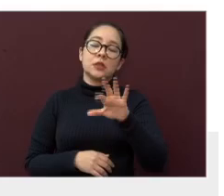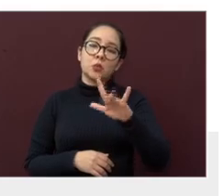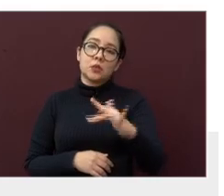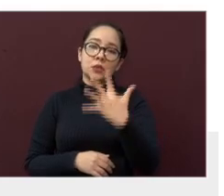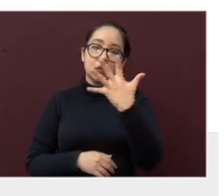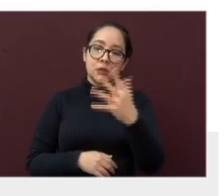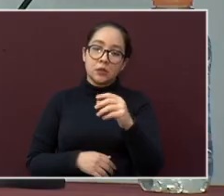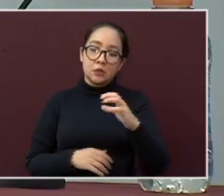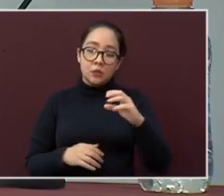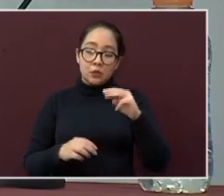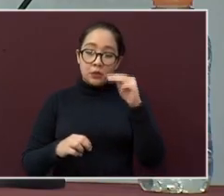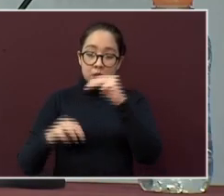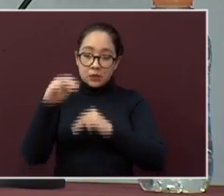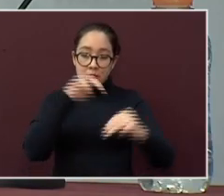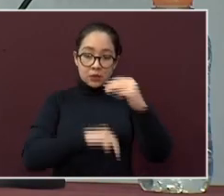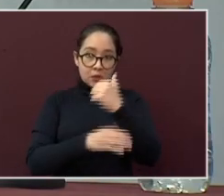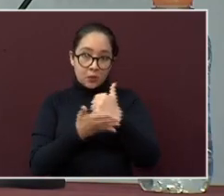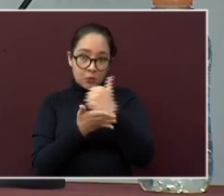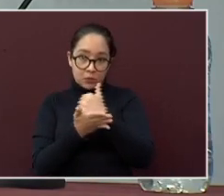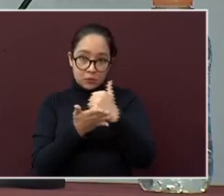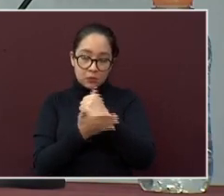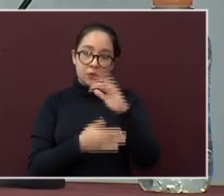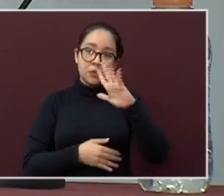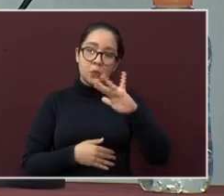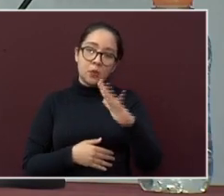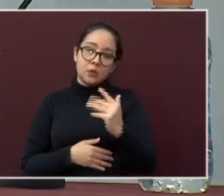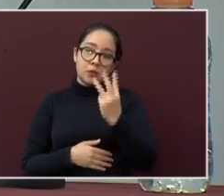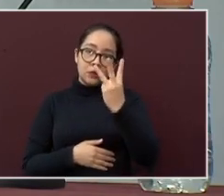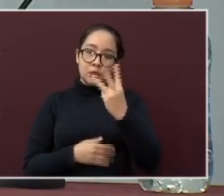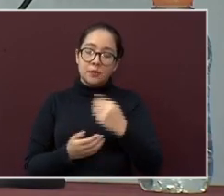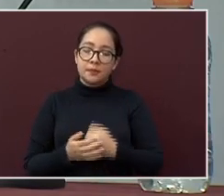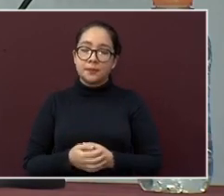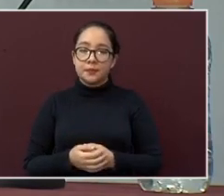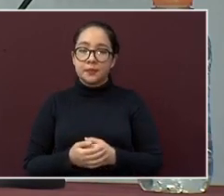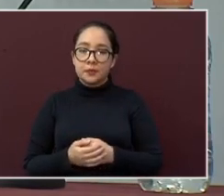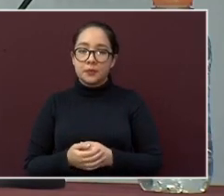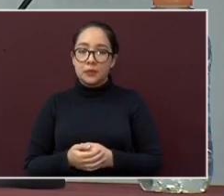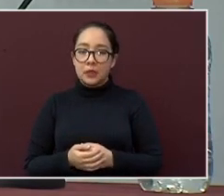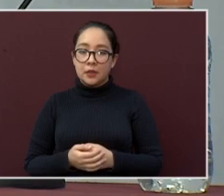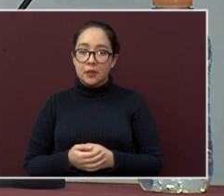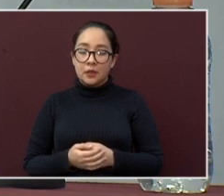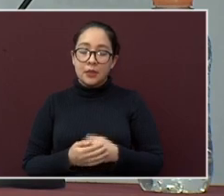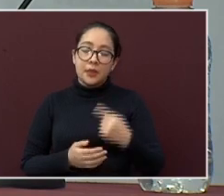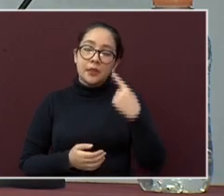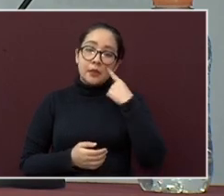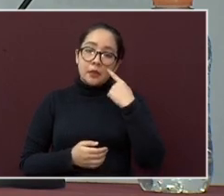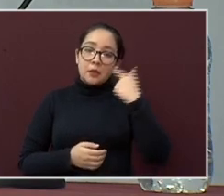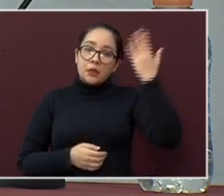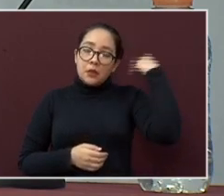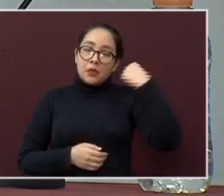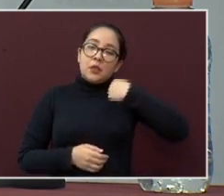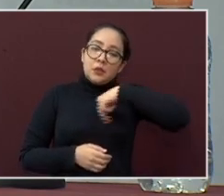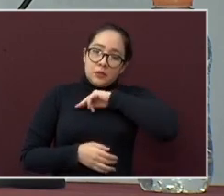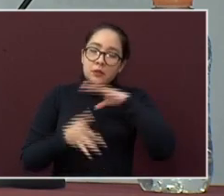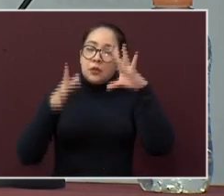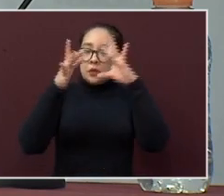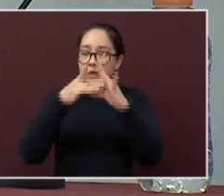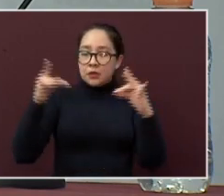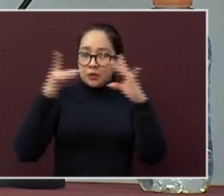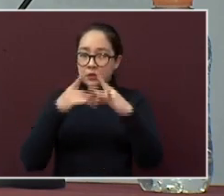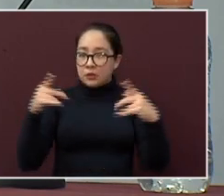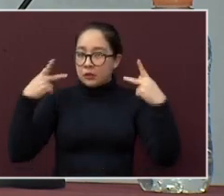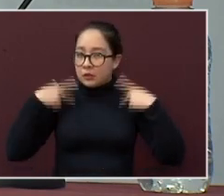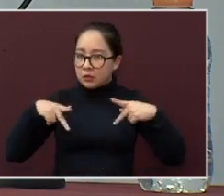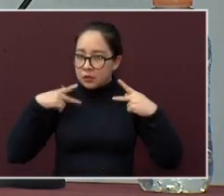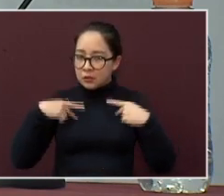53. Ahora miren ustedes, como lo hemos estado mencionando, los casos positivos a COVID-19